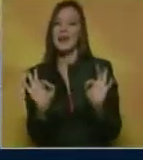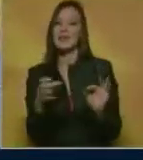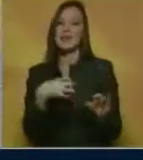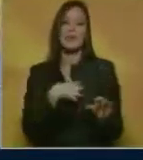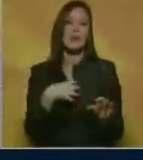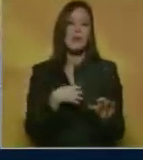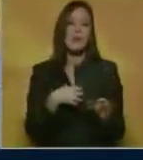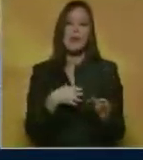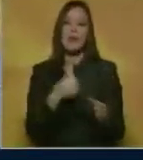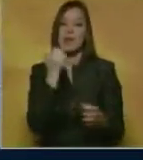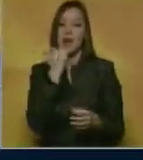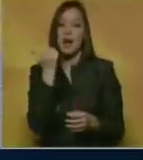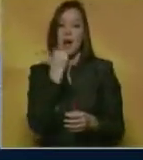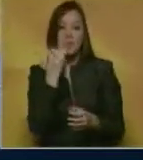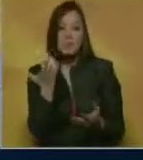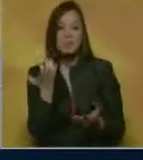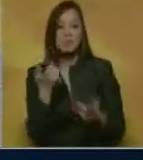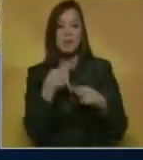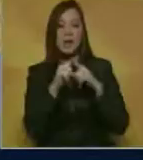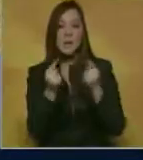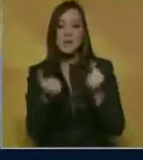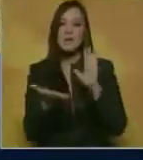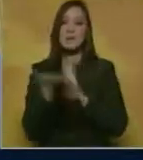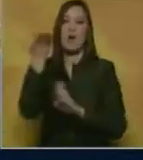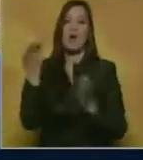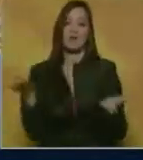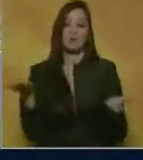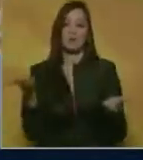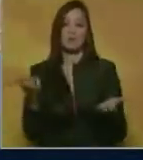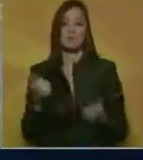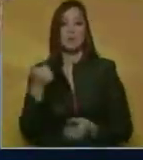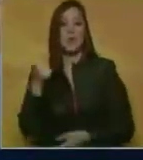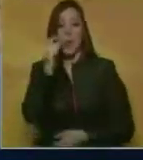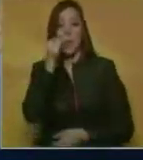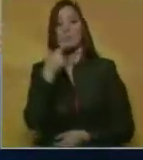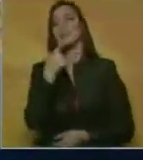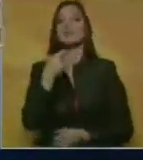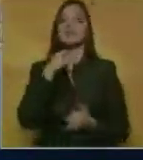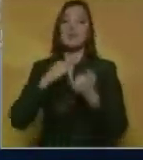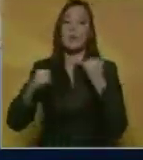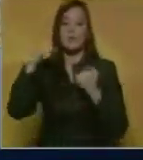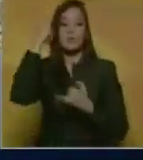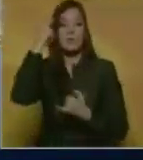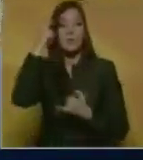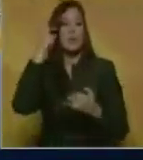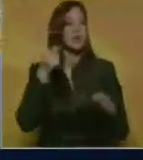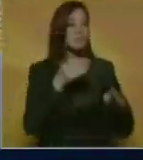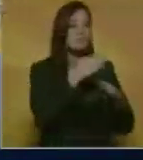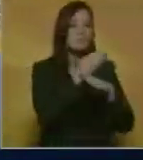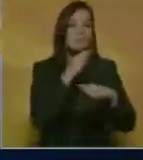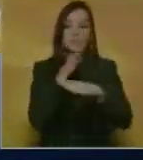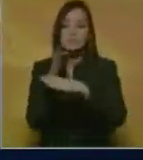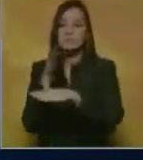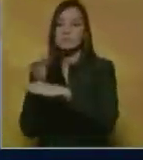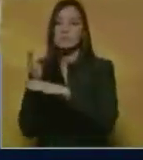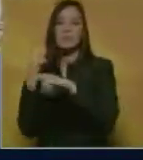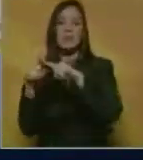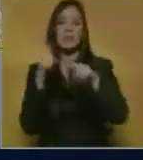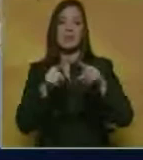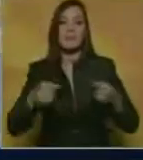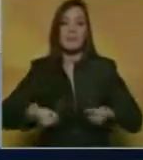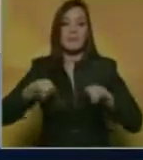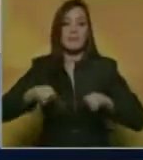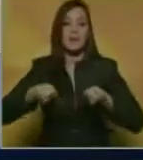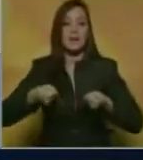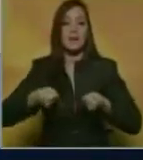metiendo la mano en el bolsillo al ciudadano. Jorge Millán señaló además que en los últimos días han realizado un recorrido por los diferentes mercados